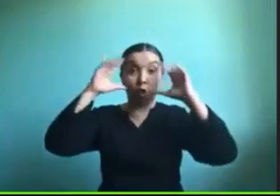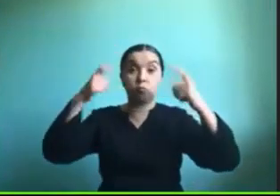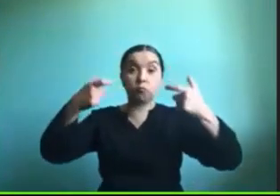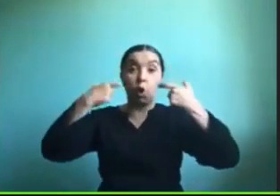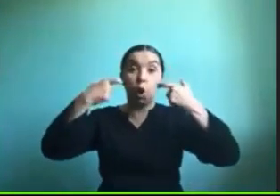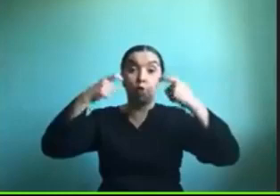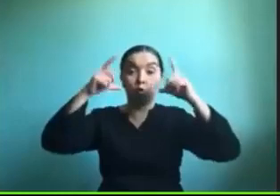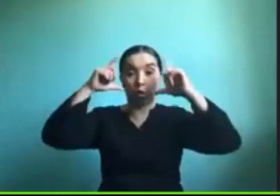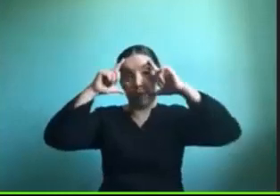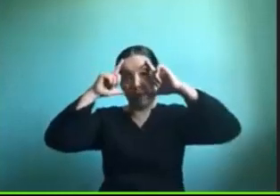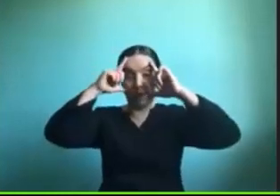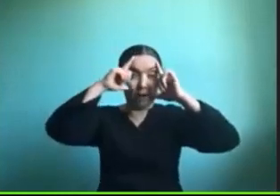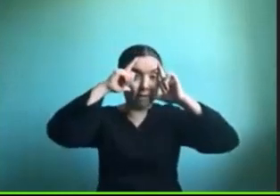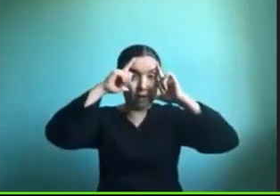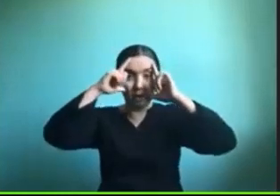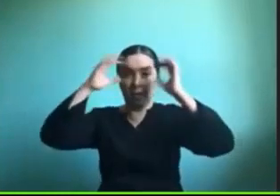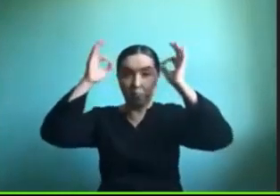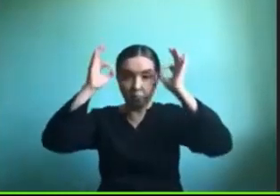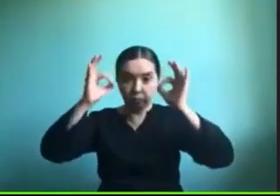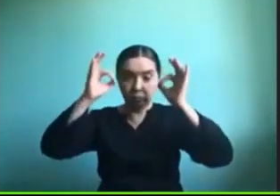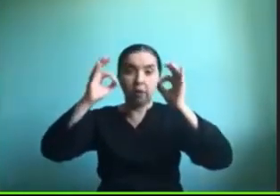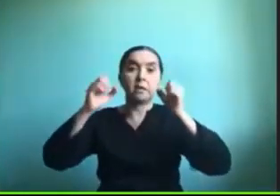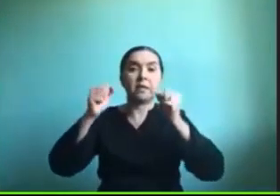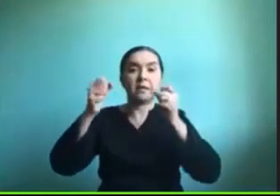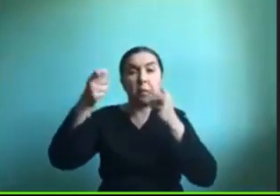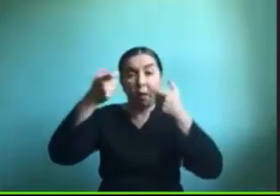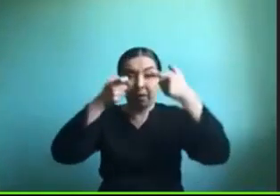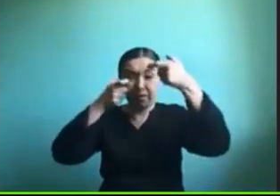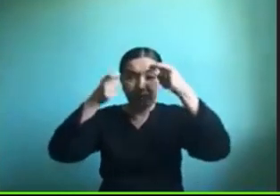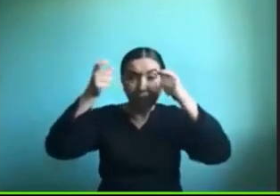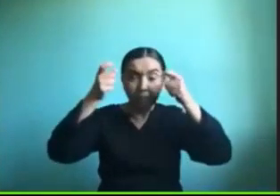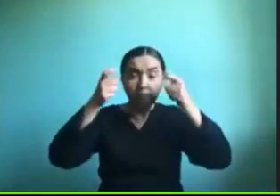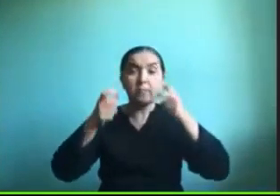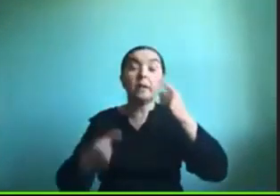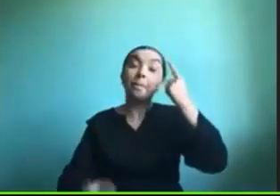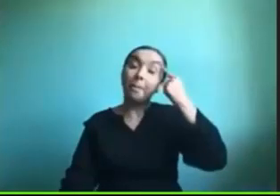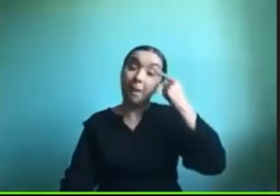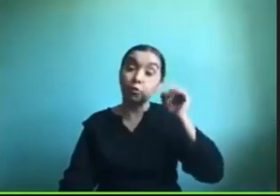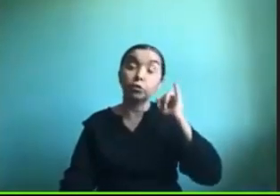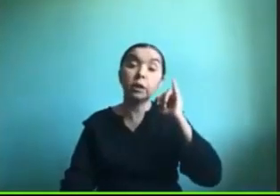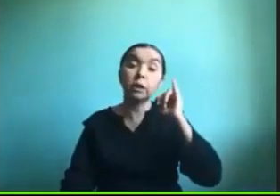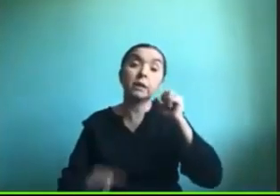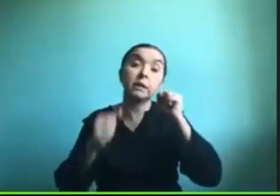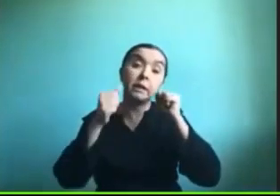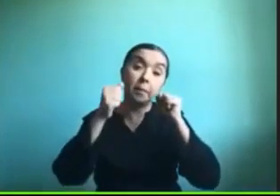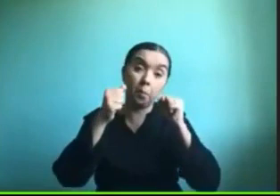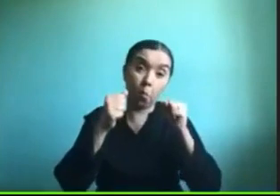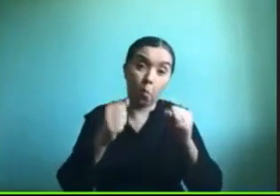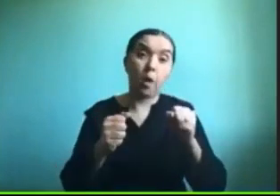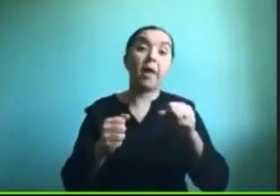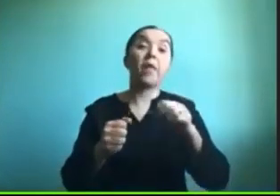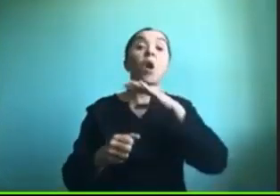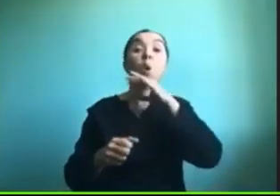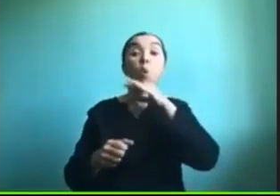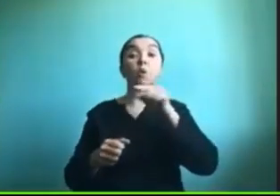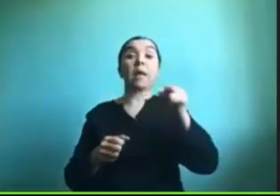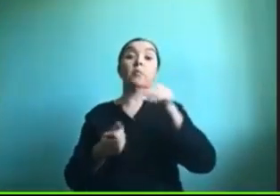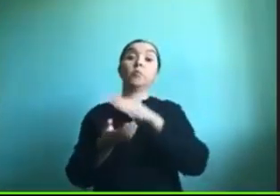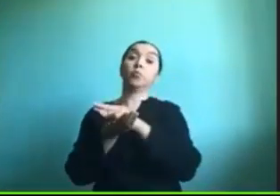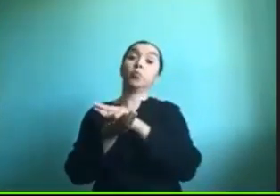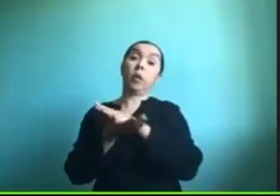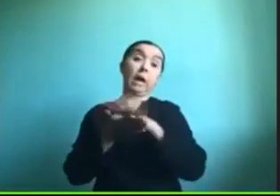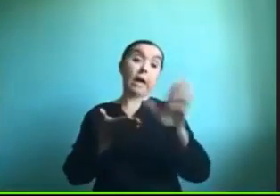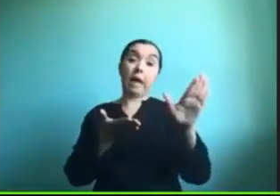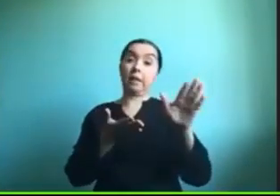a pesar de que se pueden hacer algunos ajustes pero sí se puede utilizar dentro de las cosas gratuitas para para